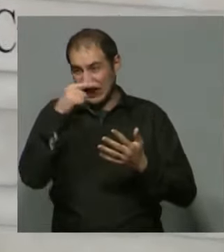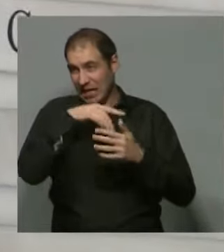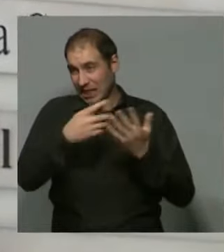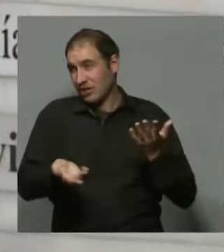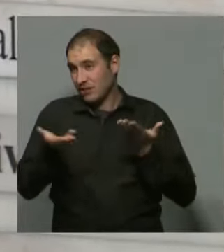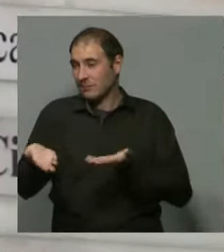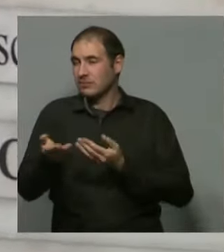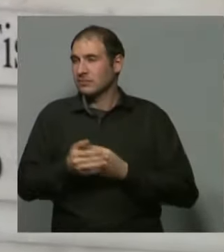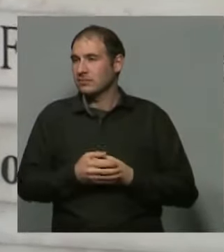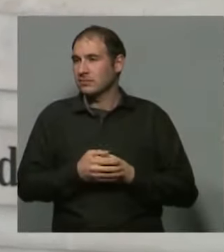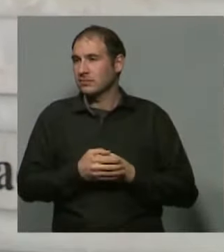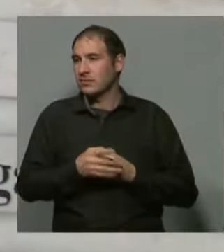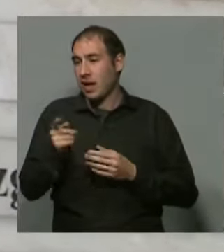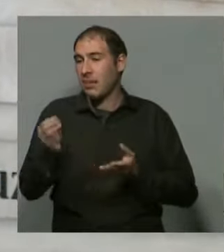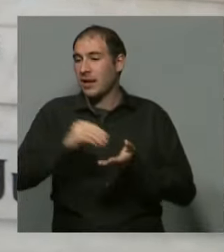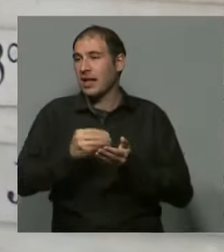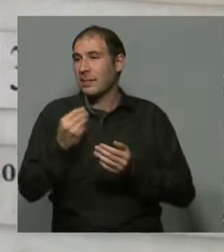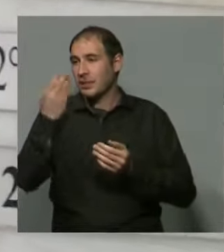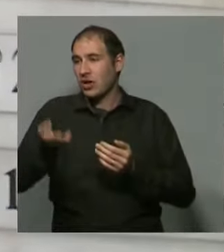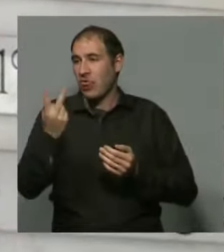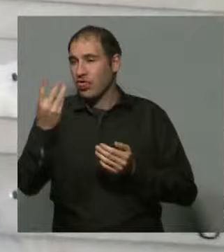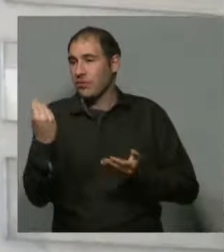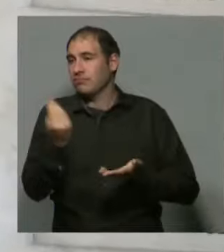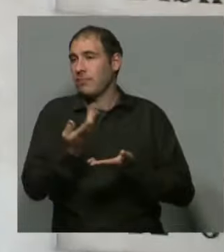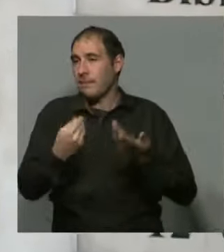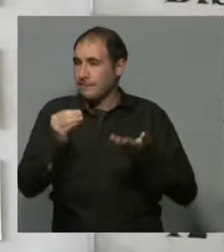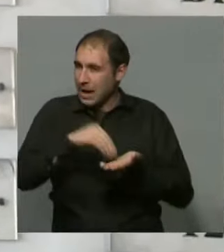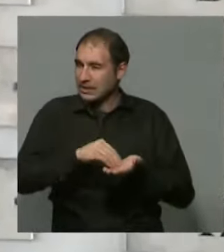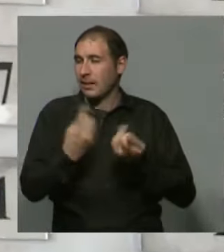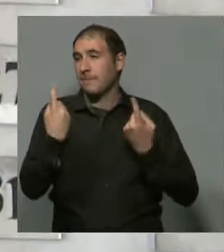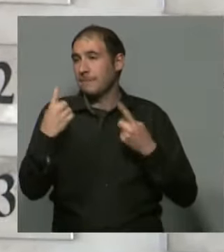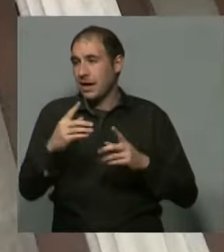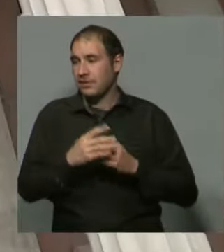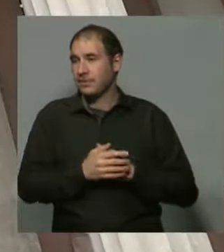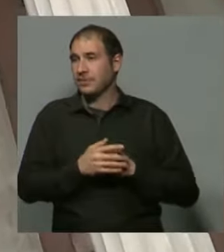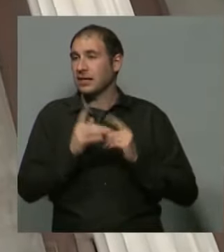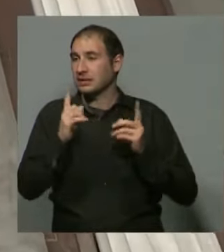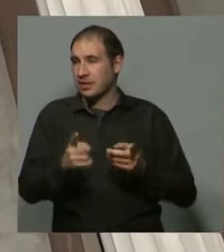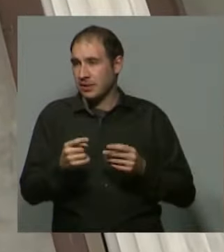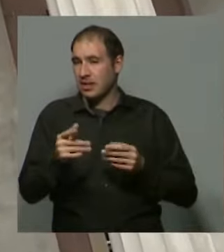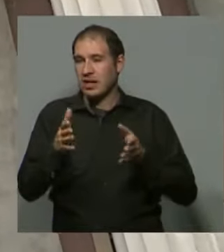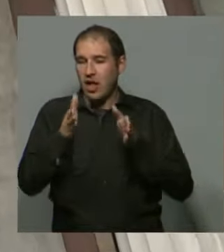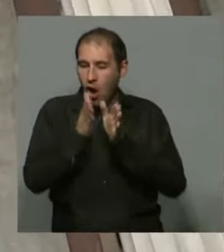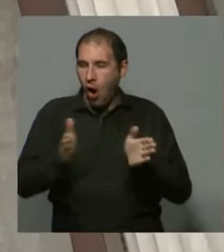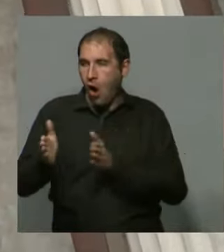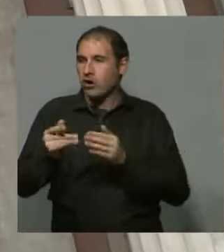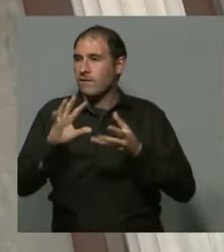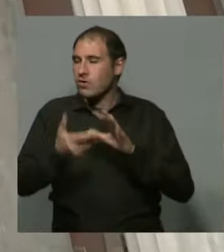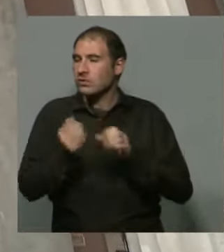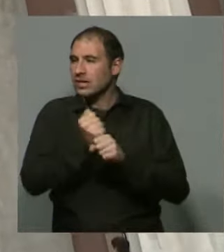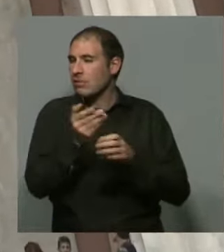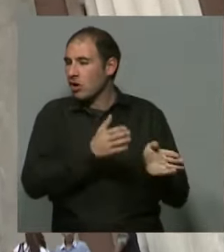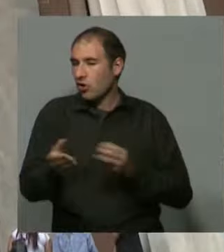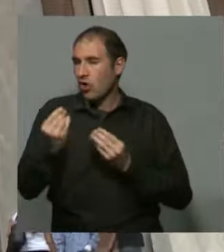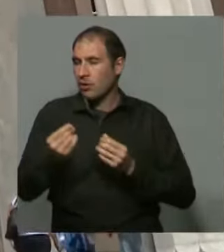bueno, acá se agregan 2 miembros más, pero fundamentalmente también en su estructura de funcionamiento,